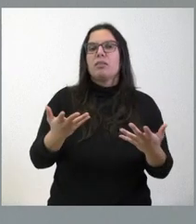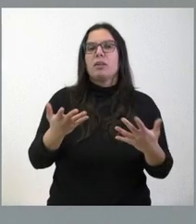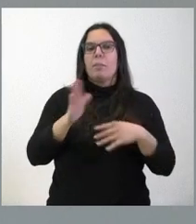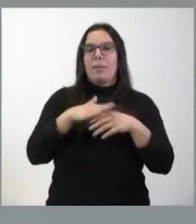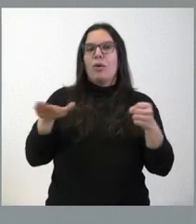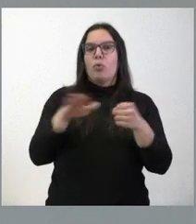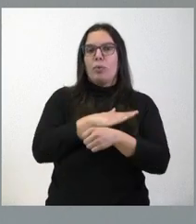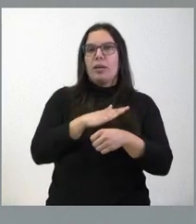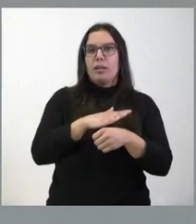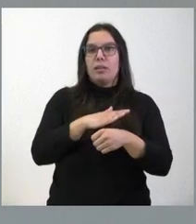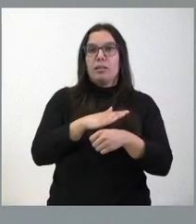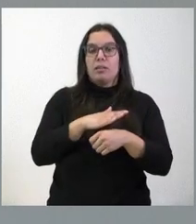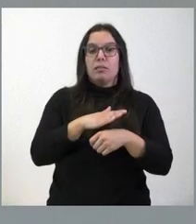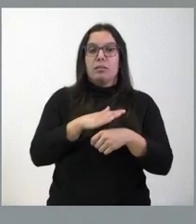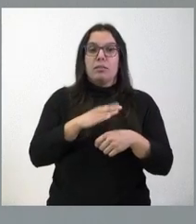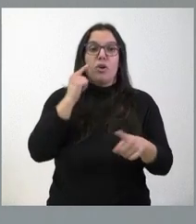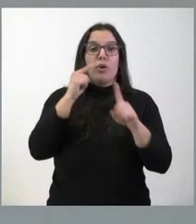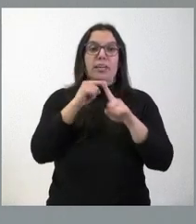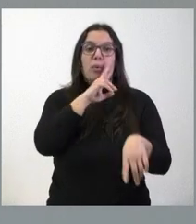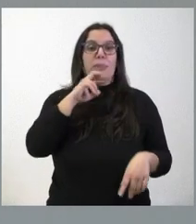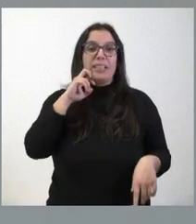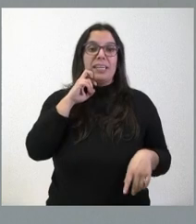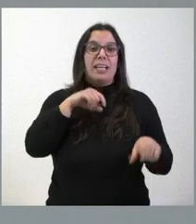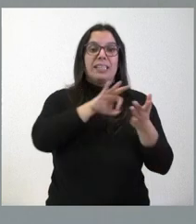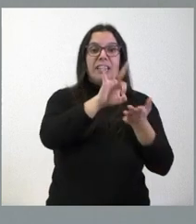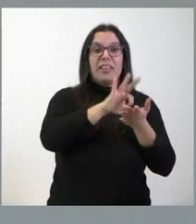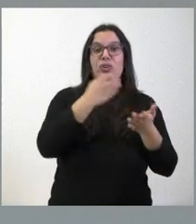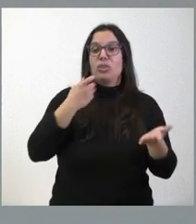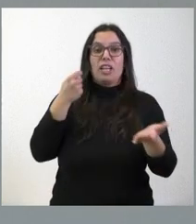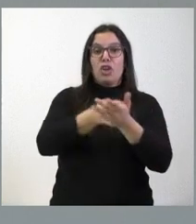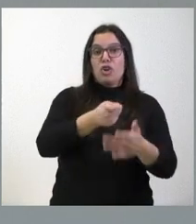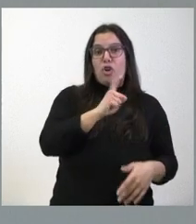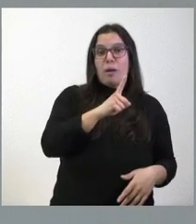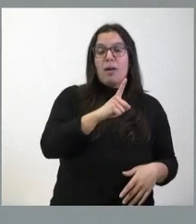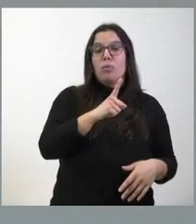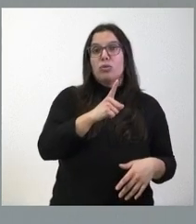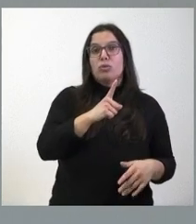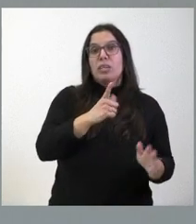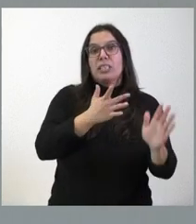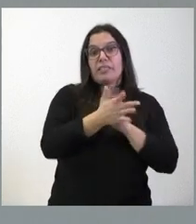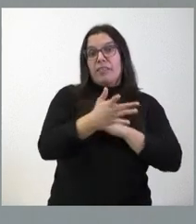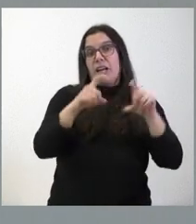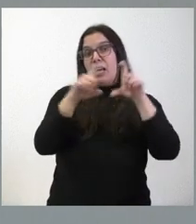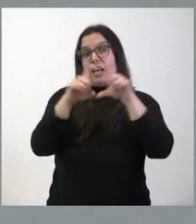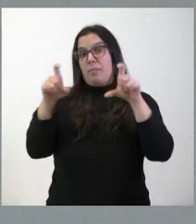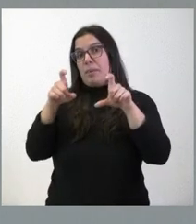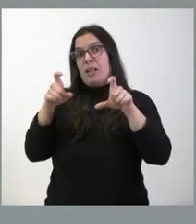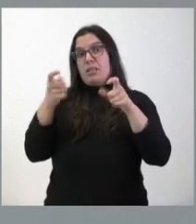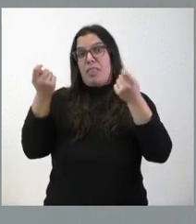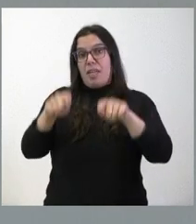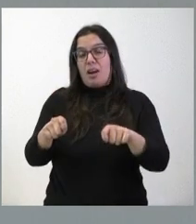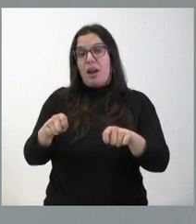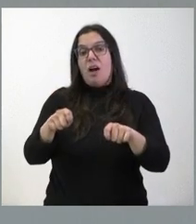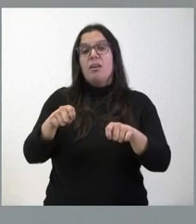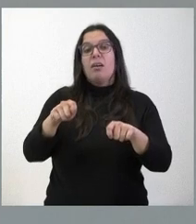financiación para poder seguir manteniendo el servicio. Porque la alternativa a no aportar esta cantidad sería o cerrar la ruta, que es lo que